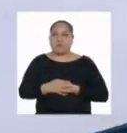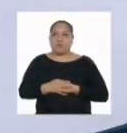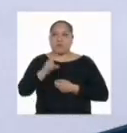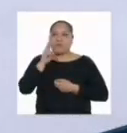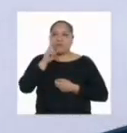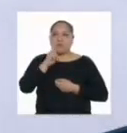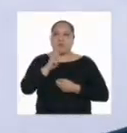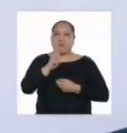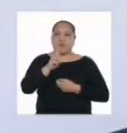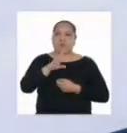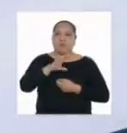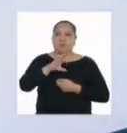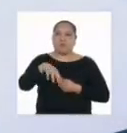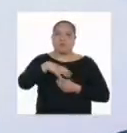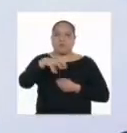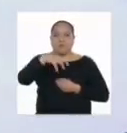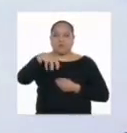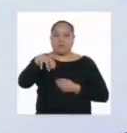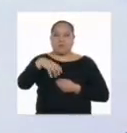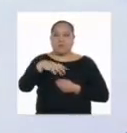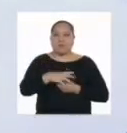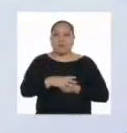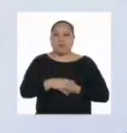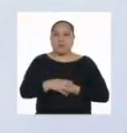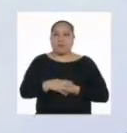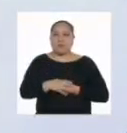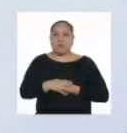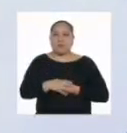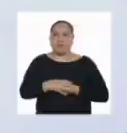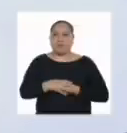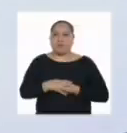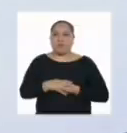Dos gotas, movemos.